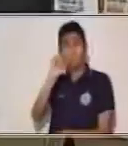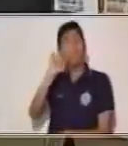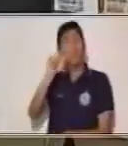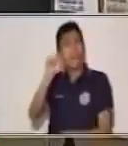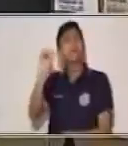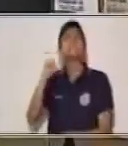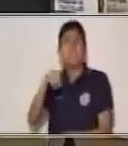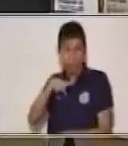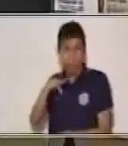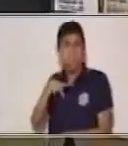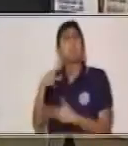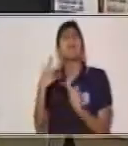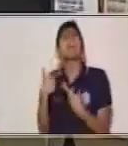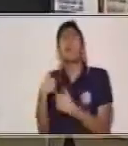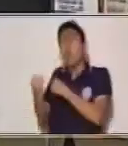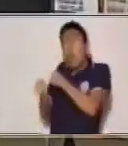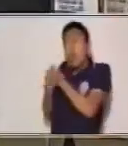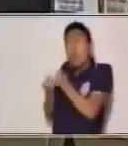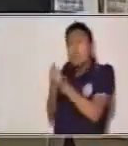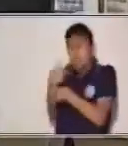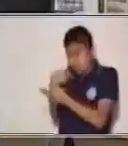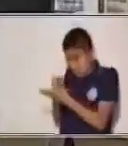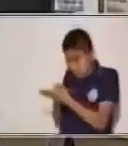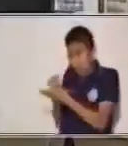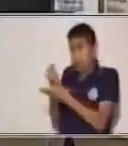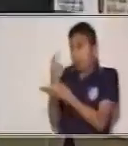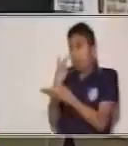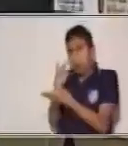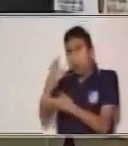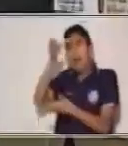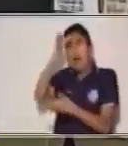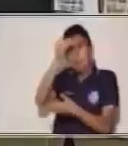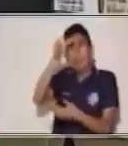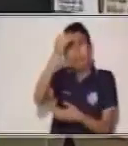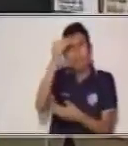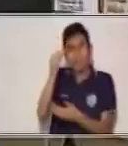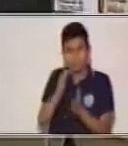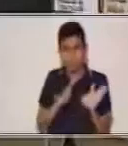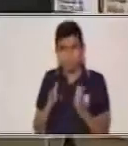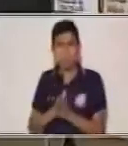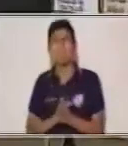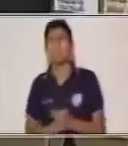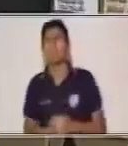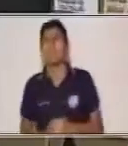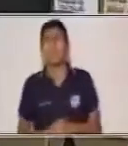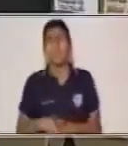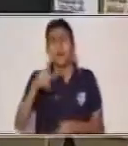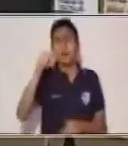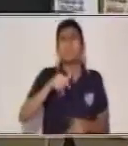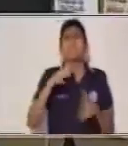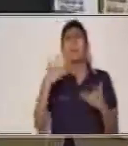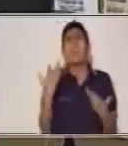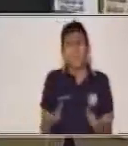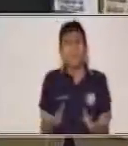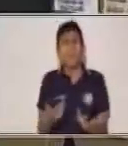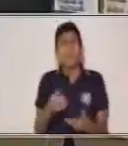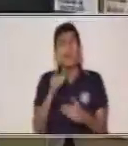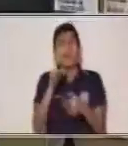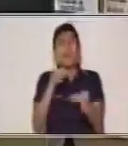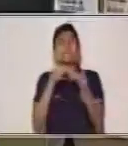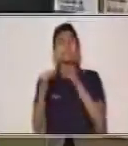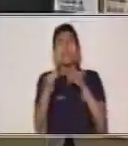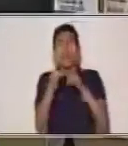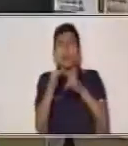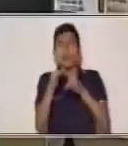Yo te voy a narrar ahora una fábula en relación a esta imagen. ¿Sí? Presta mucha